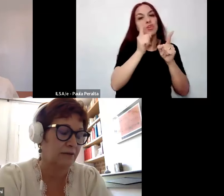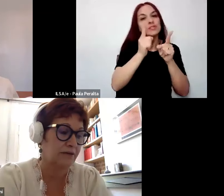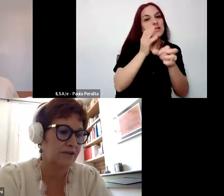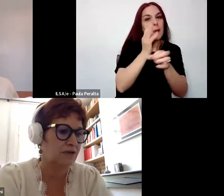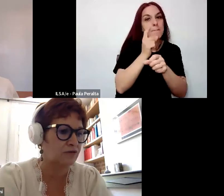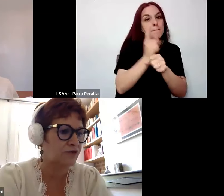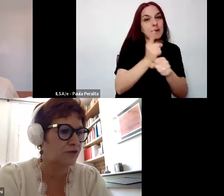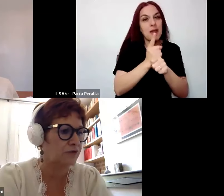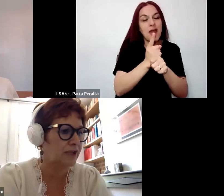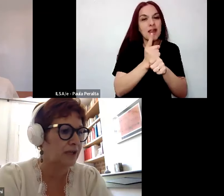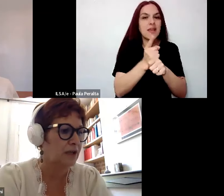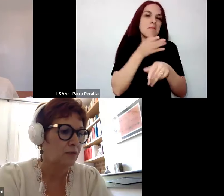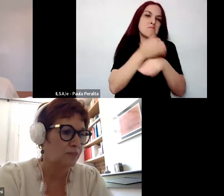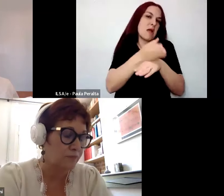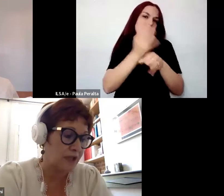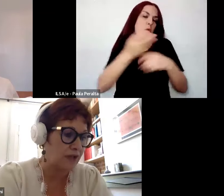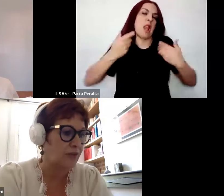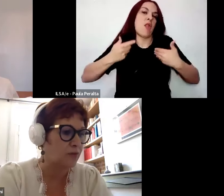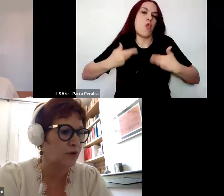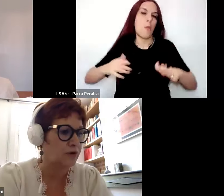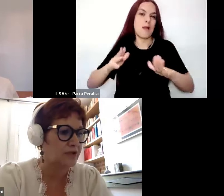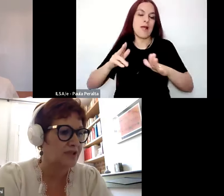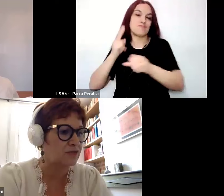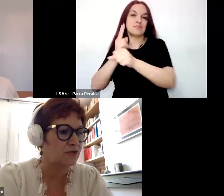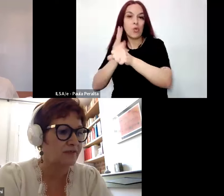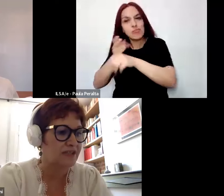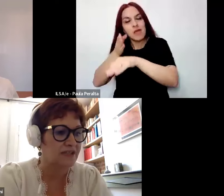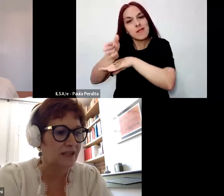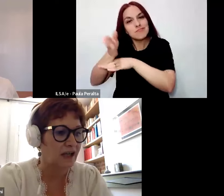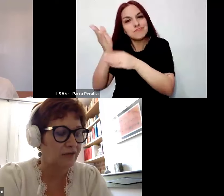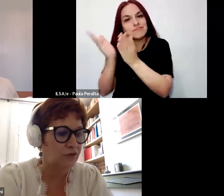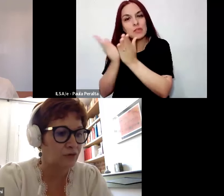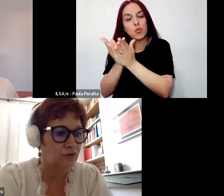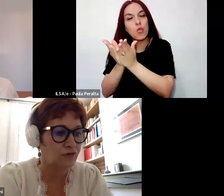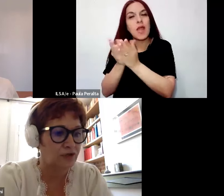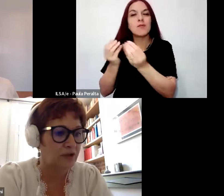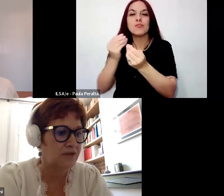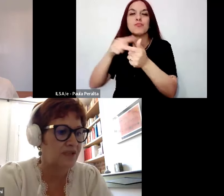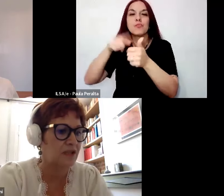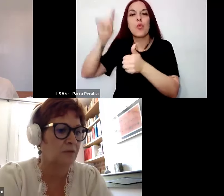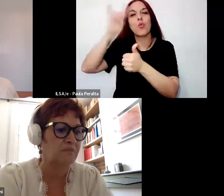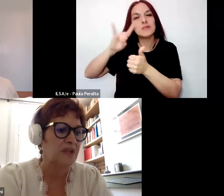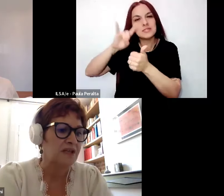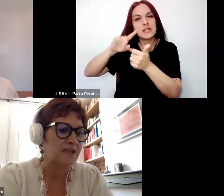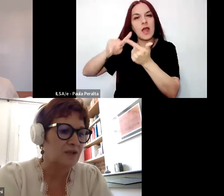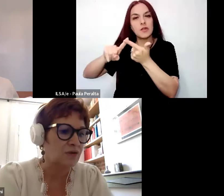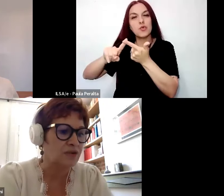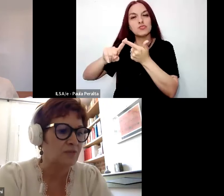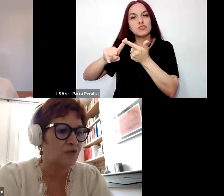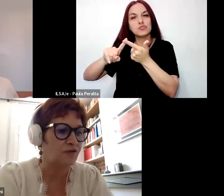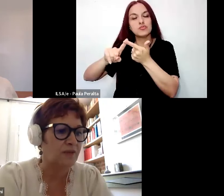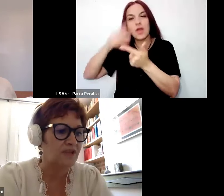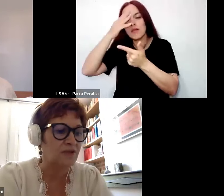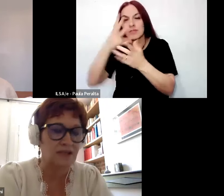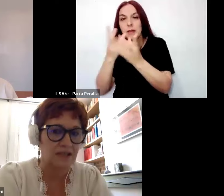se formaban en las escuelas normales y los del secundario tenían estudios universitarios y después se